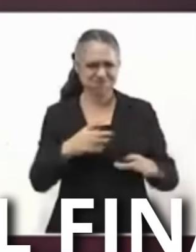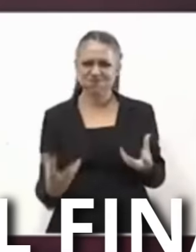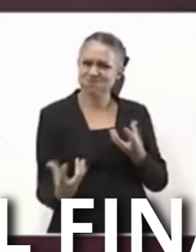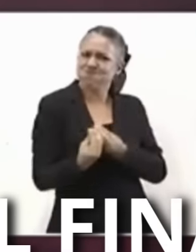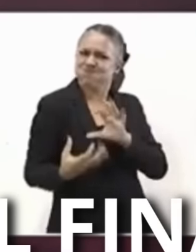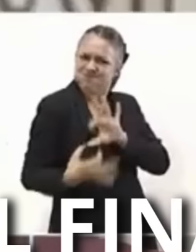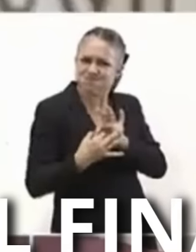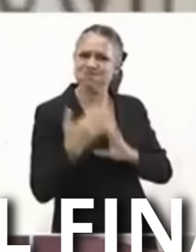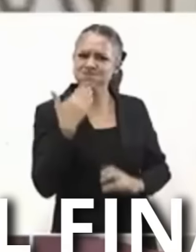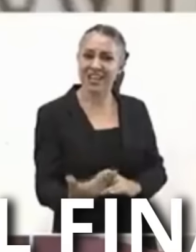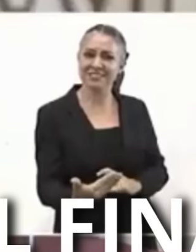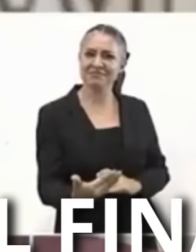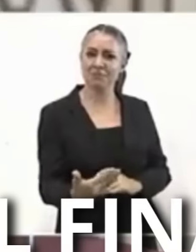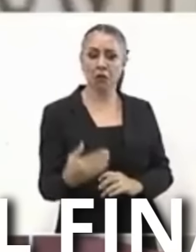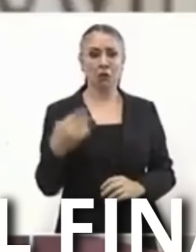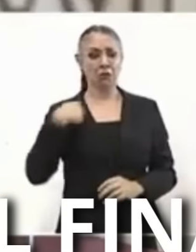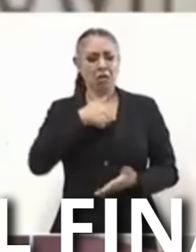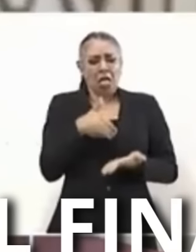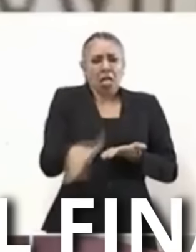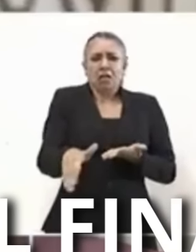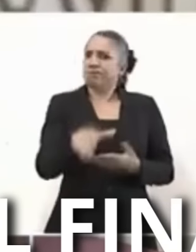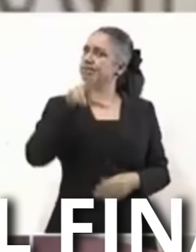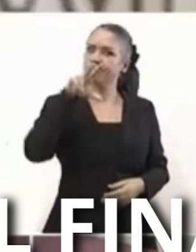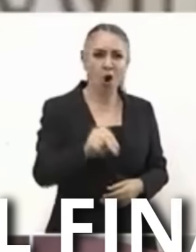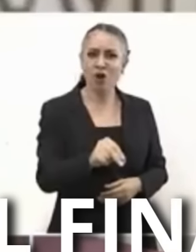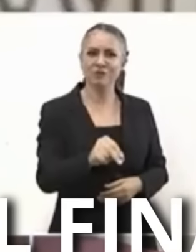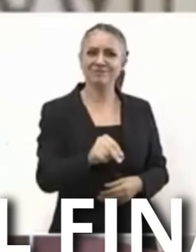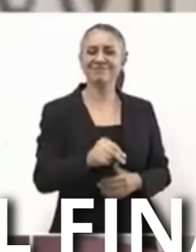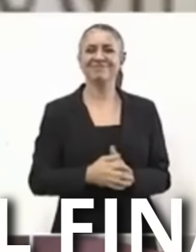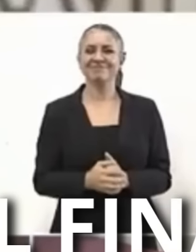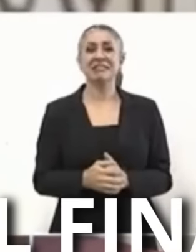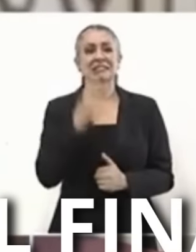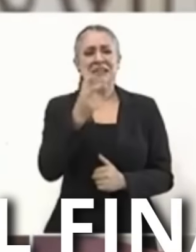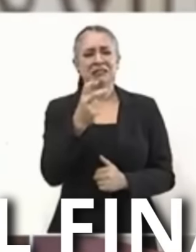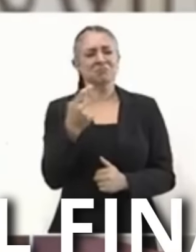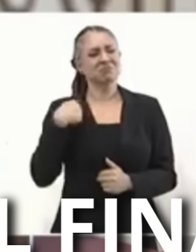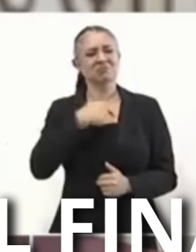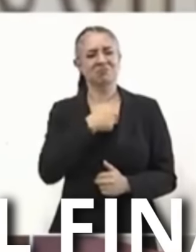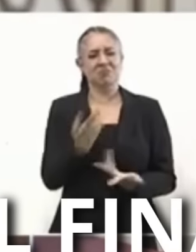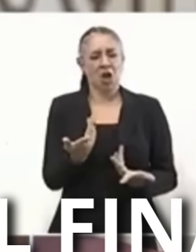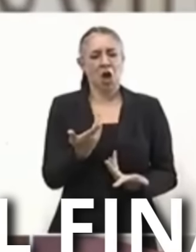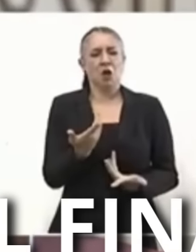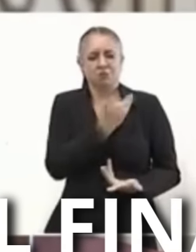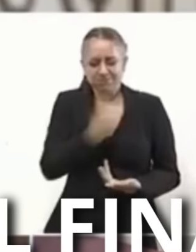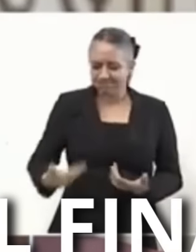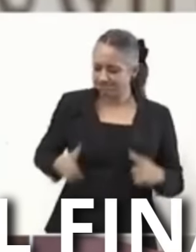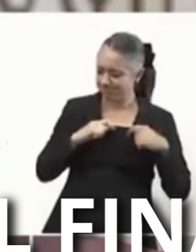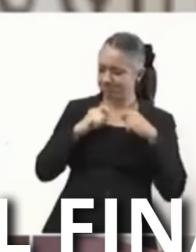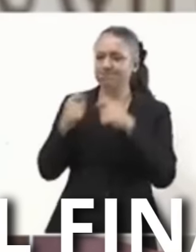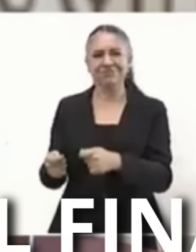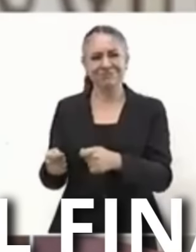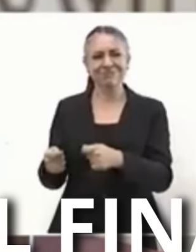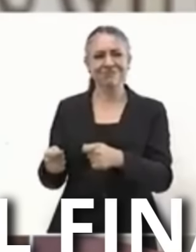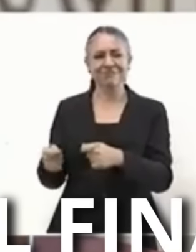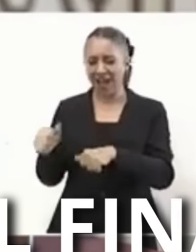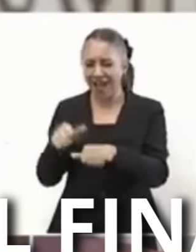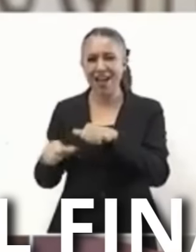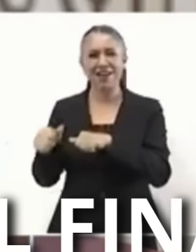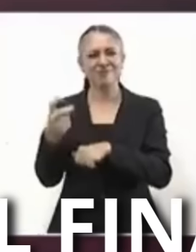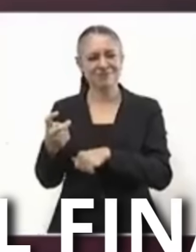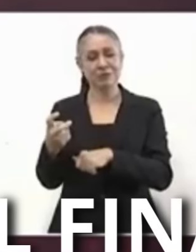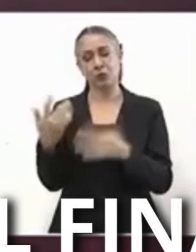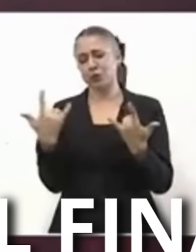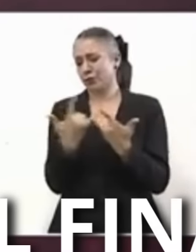Pues es una transición Histórica Decía Porque Somos parte Del mismo movimiento Del mismo pensamiento